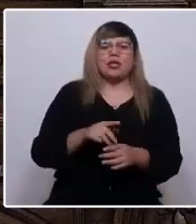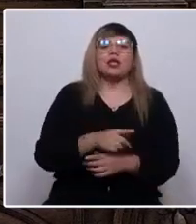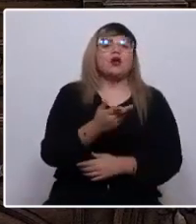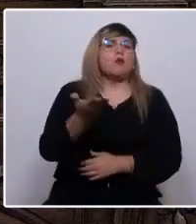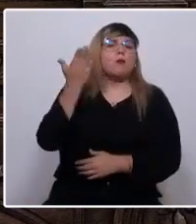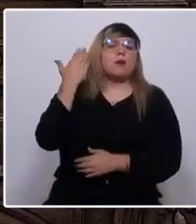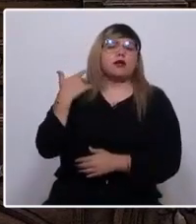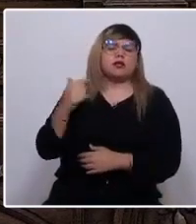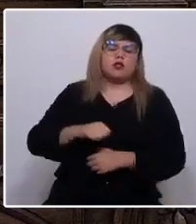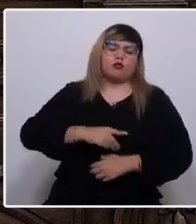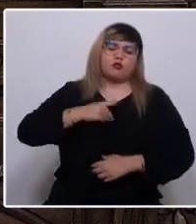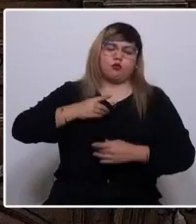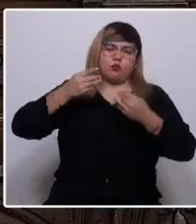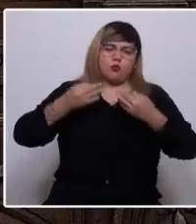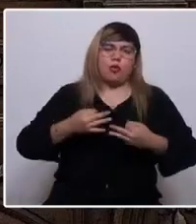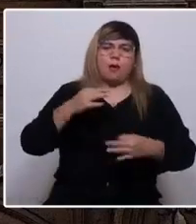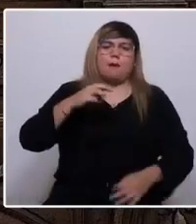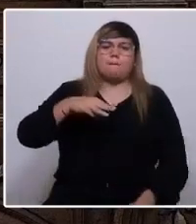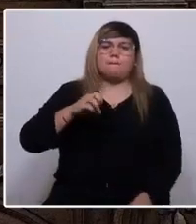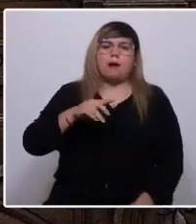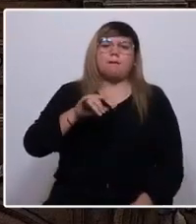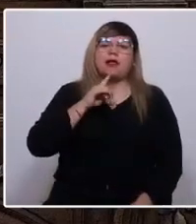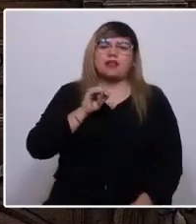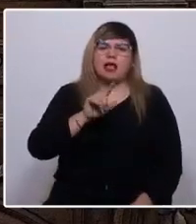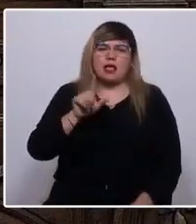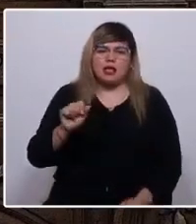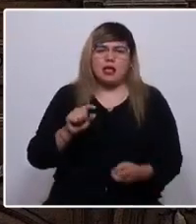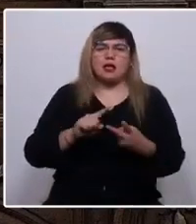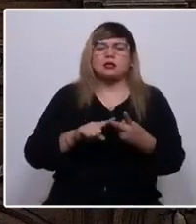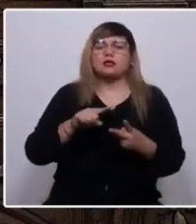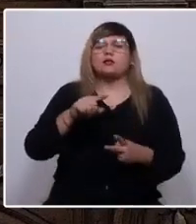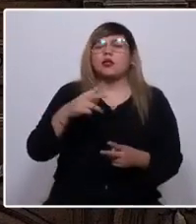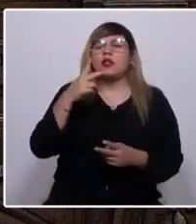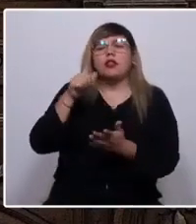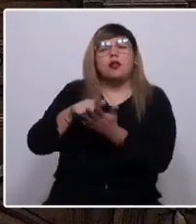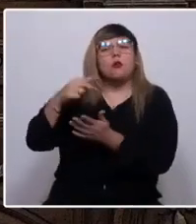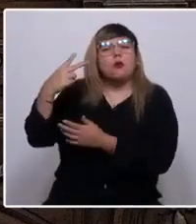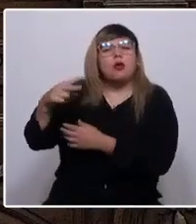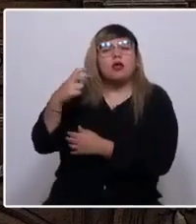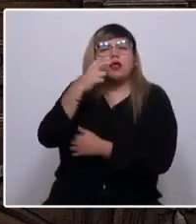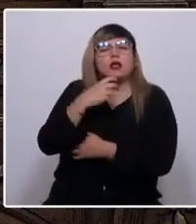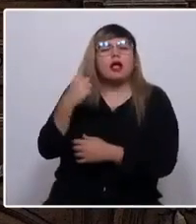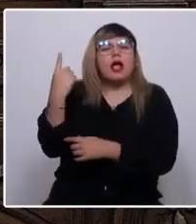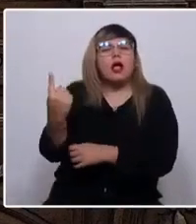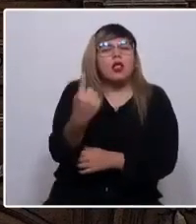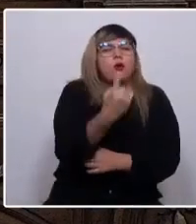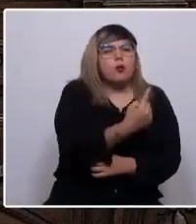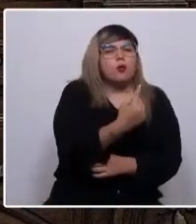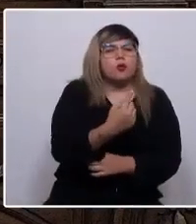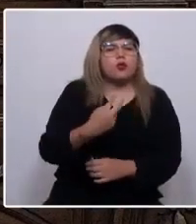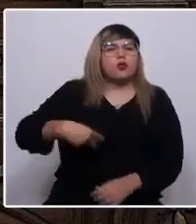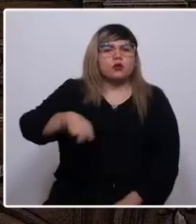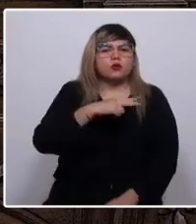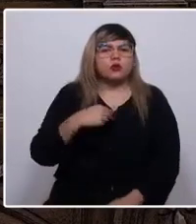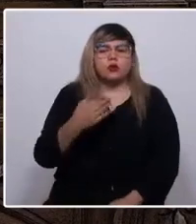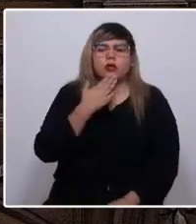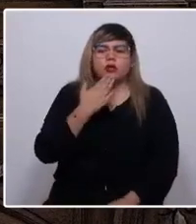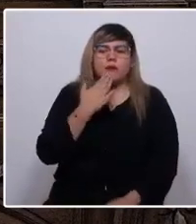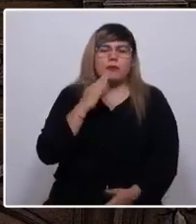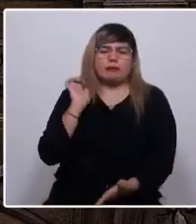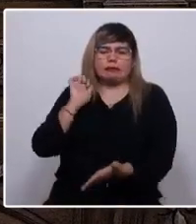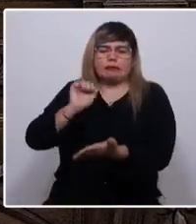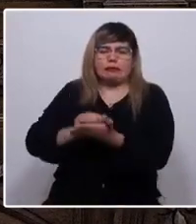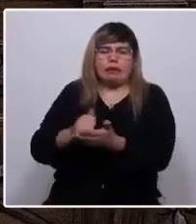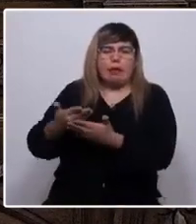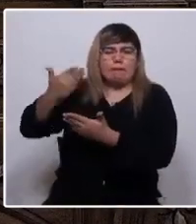Tatamalcus, Mamatallas, de Chachas y Guarmis, cuya memoria sobrevive en cada uno de nosotros y reclama su lugar en el